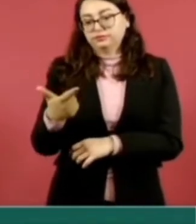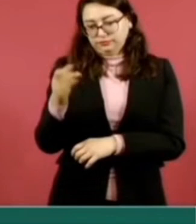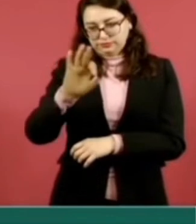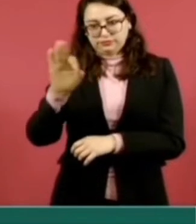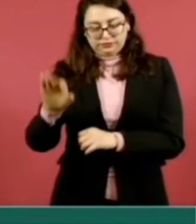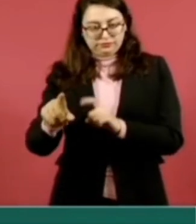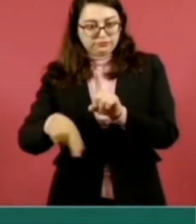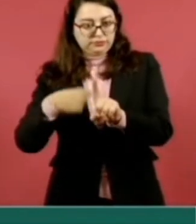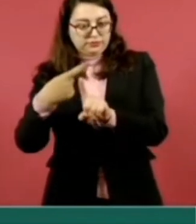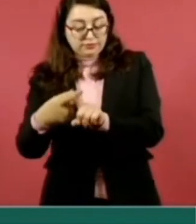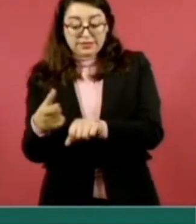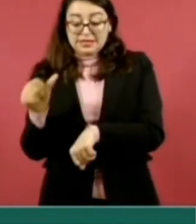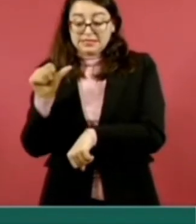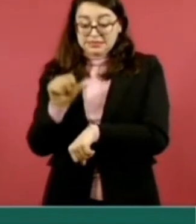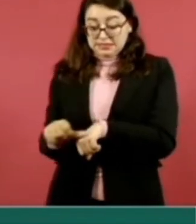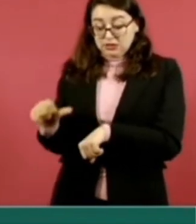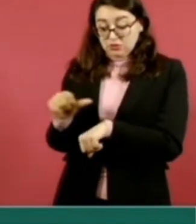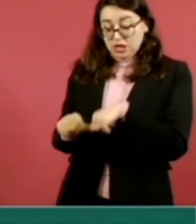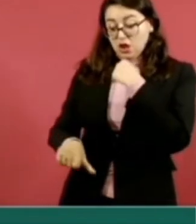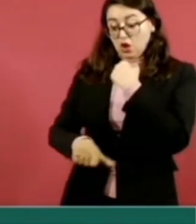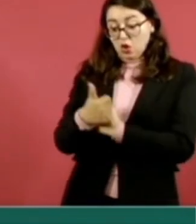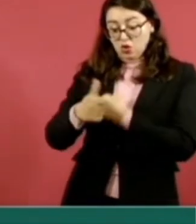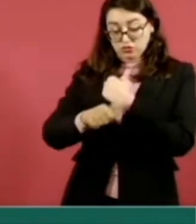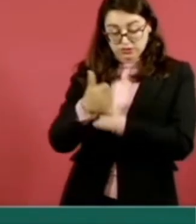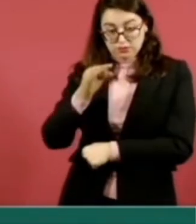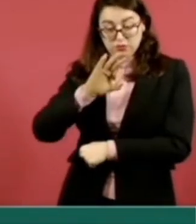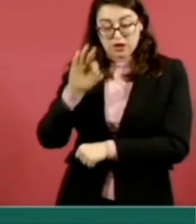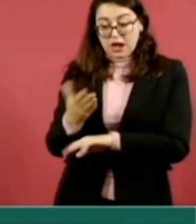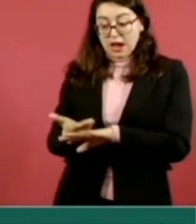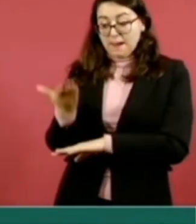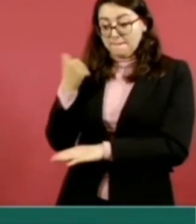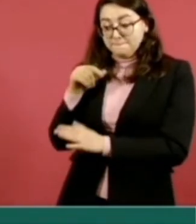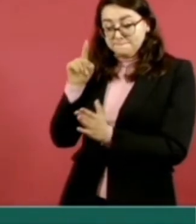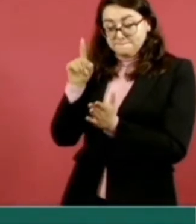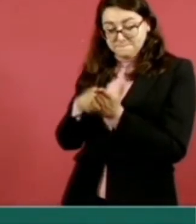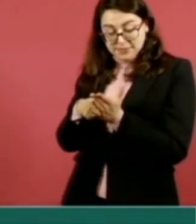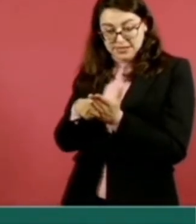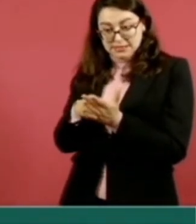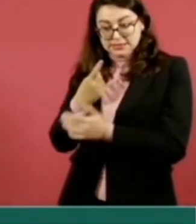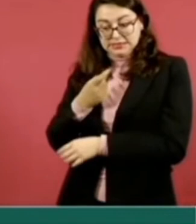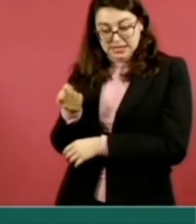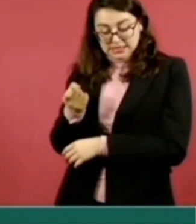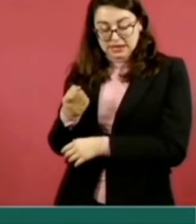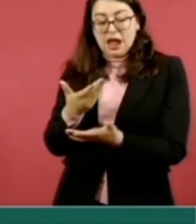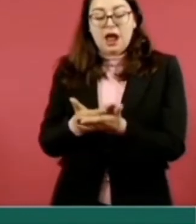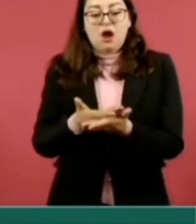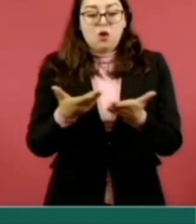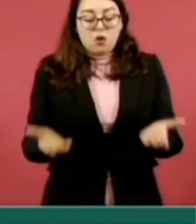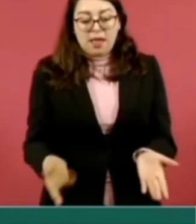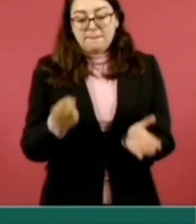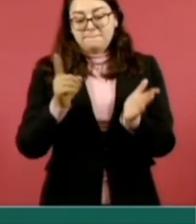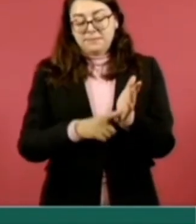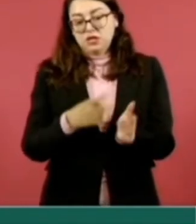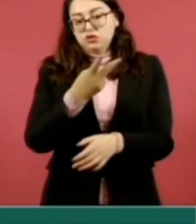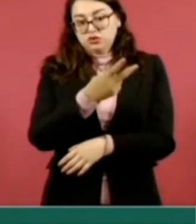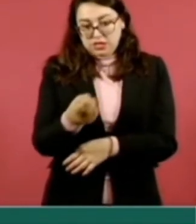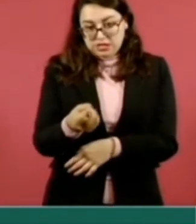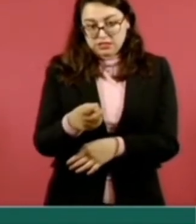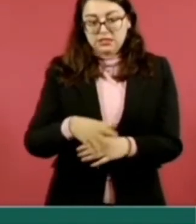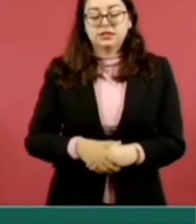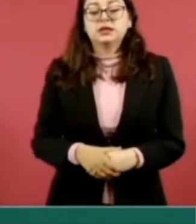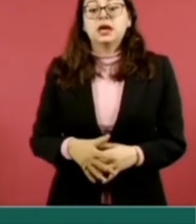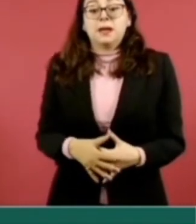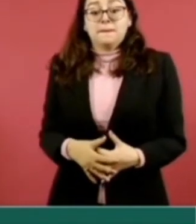las cirugías que se han incrementado en 11 por ciento, de 1 mil 123 a 1 mil 247. También el número de partos atendidos